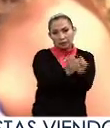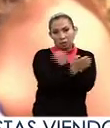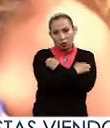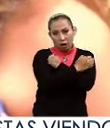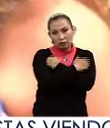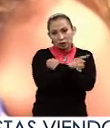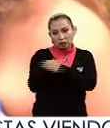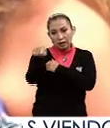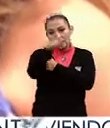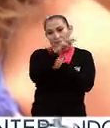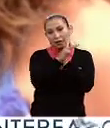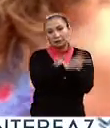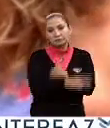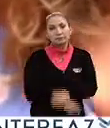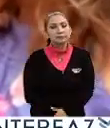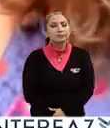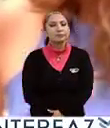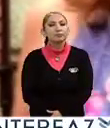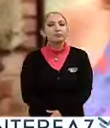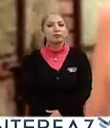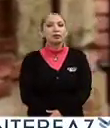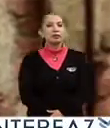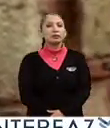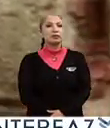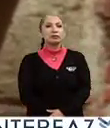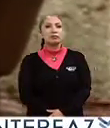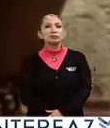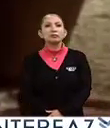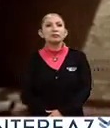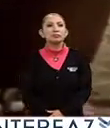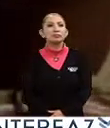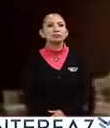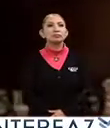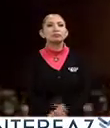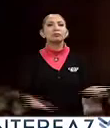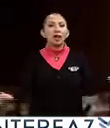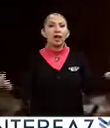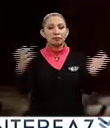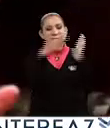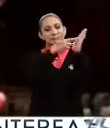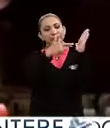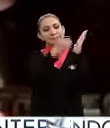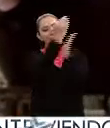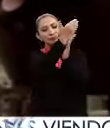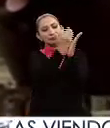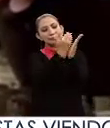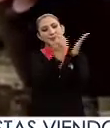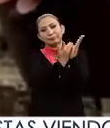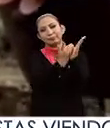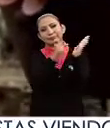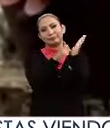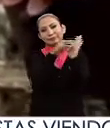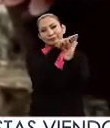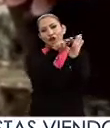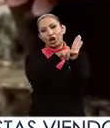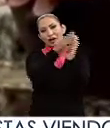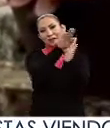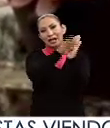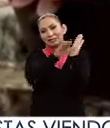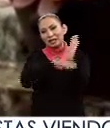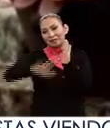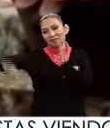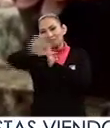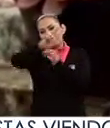educativo de los países? Entonces, las normativas, el marco normativo que existe a nivel